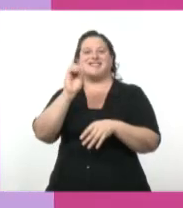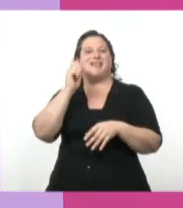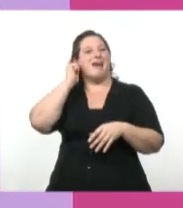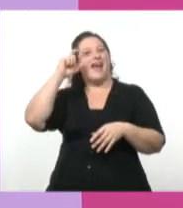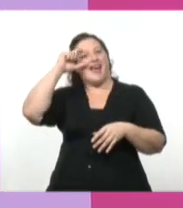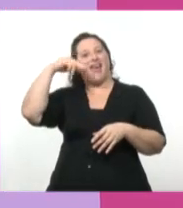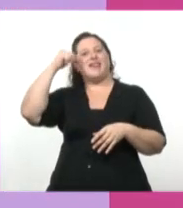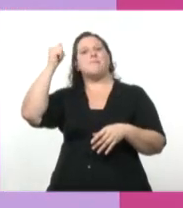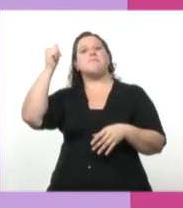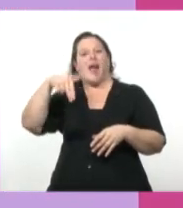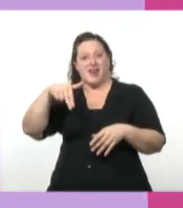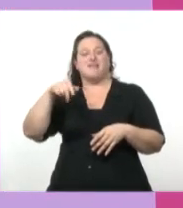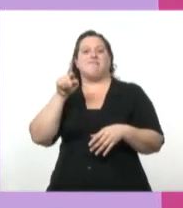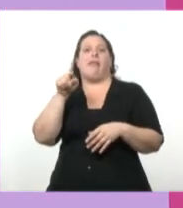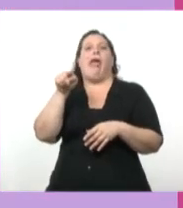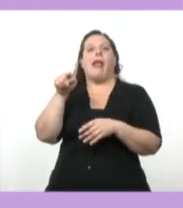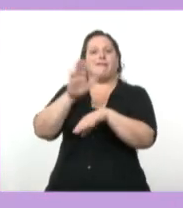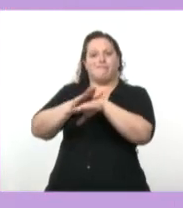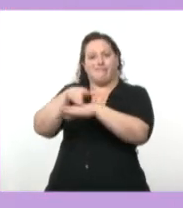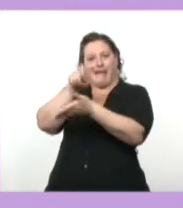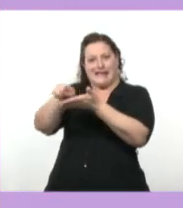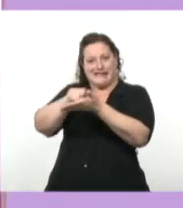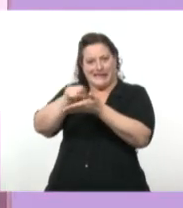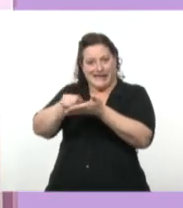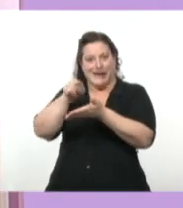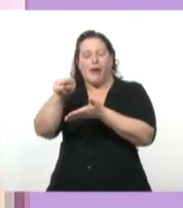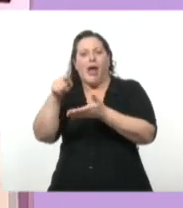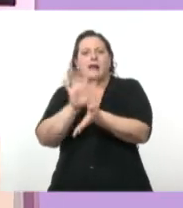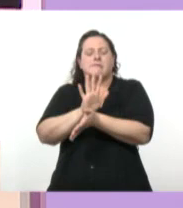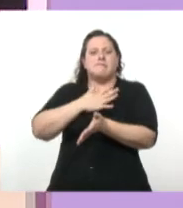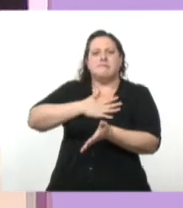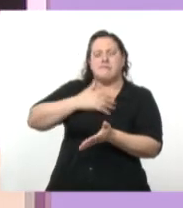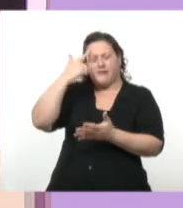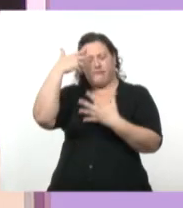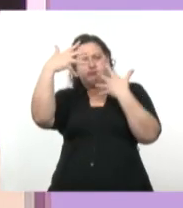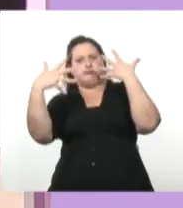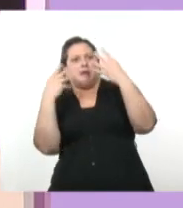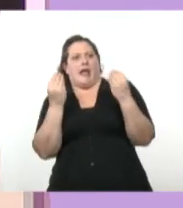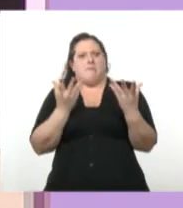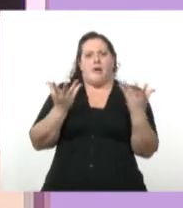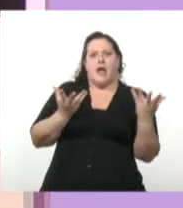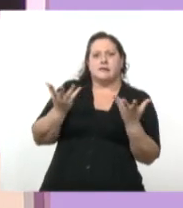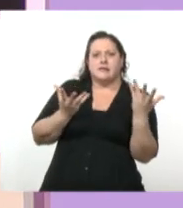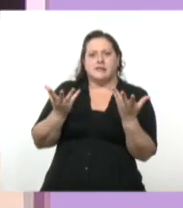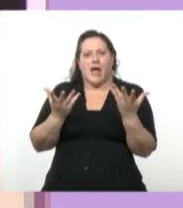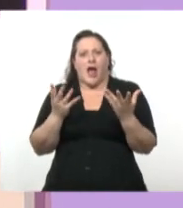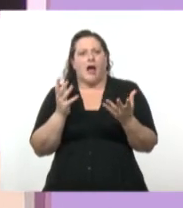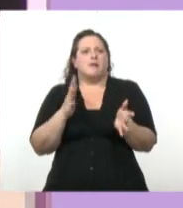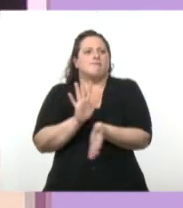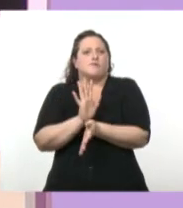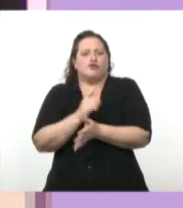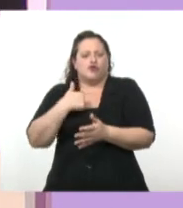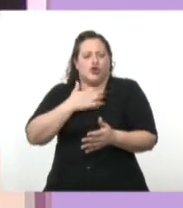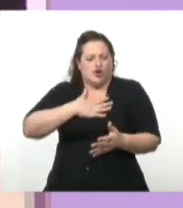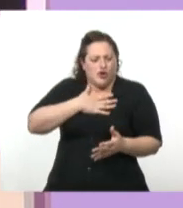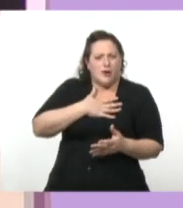Osterhead, que es el guionista que está confundido sin entender si lo que le está pasando le pasó, si es real o no es